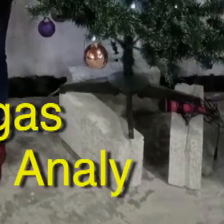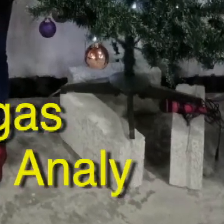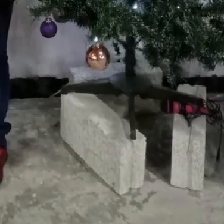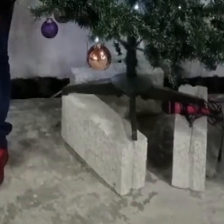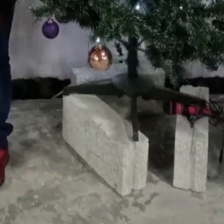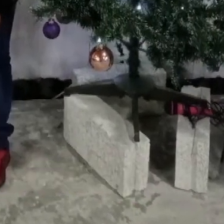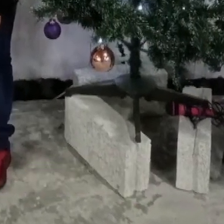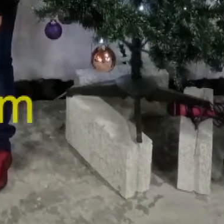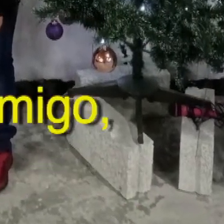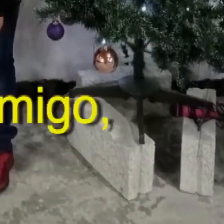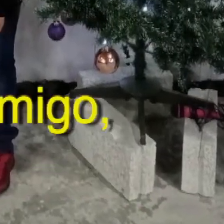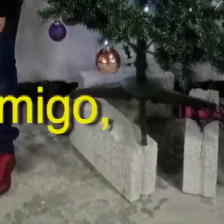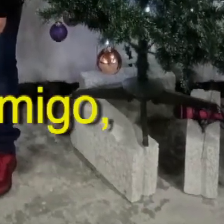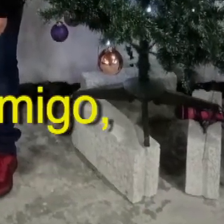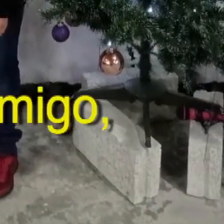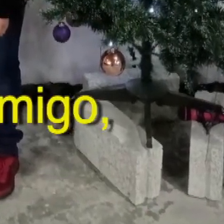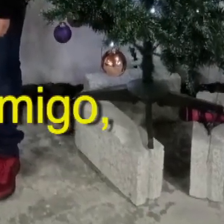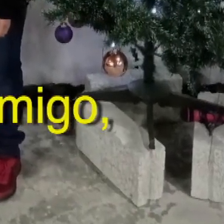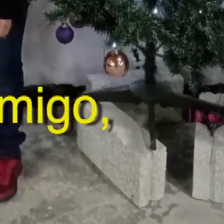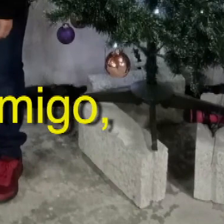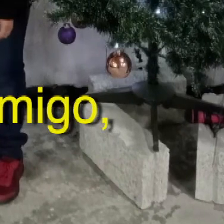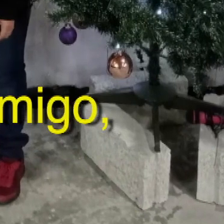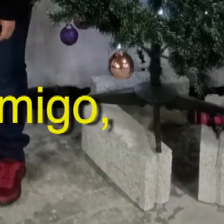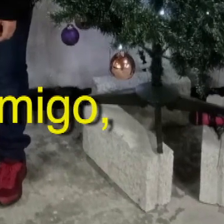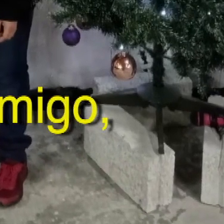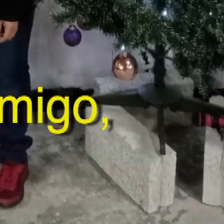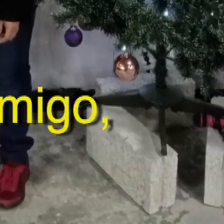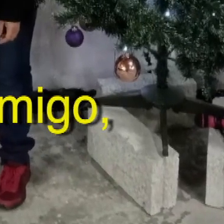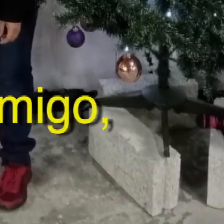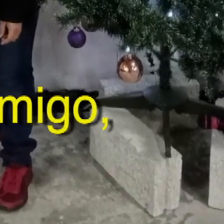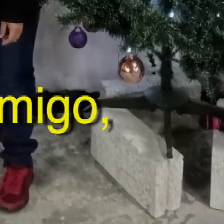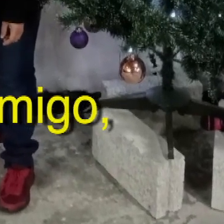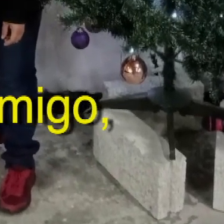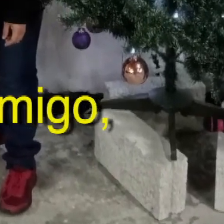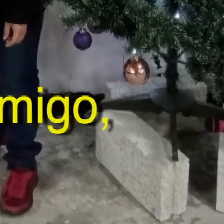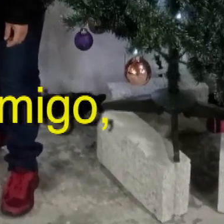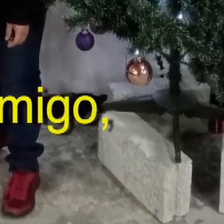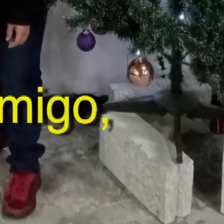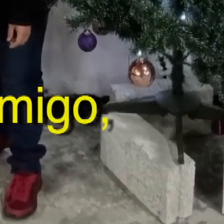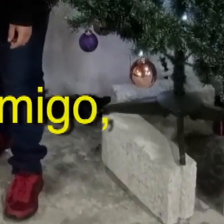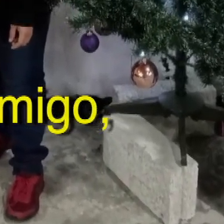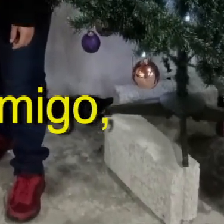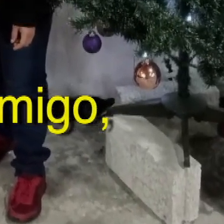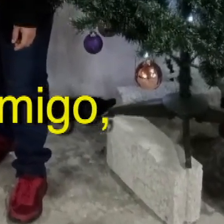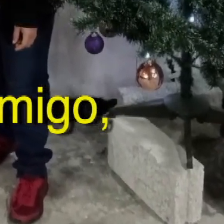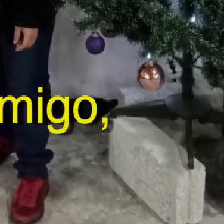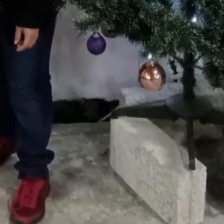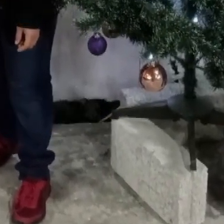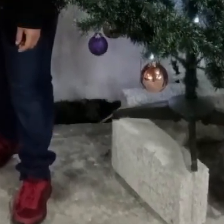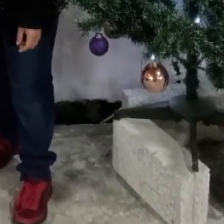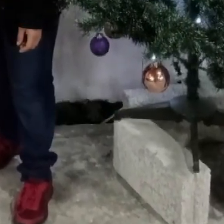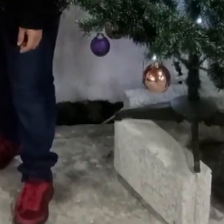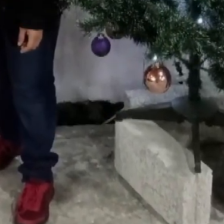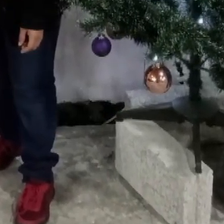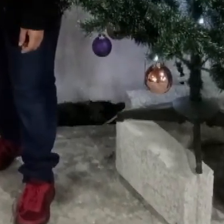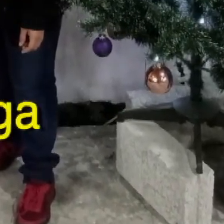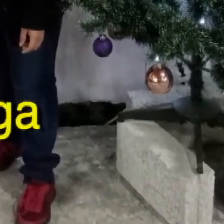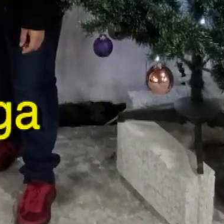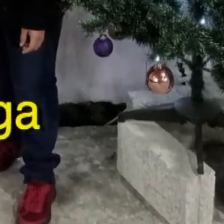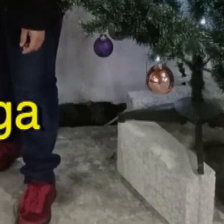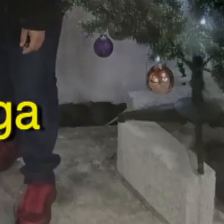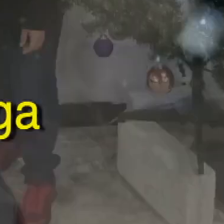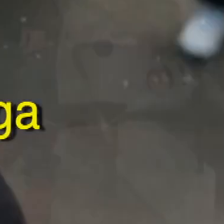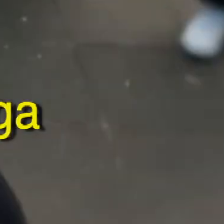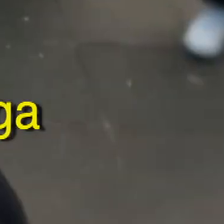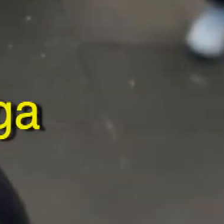Annalie. Annalie muy bien conmigo. Somos hermanos. Sí, es